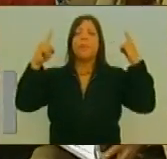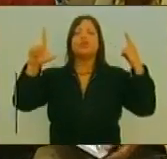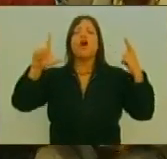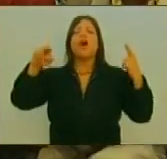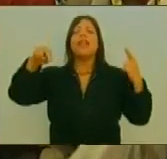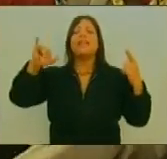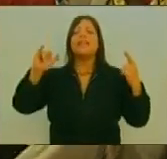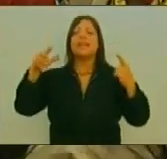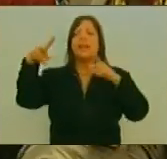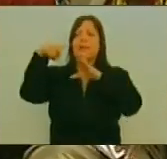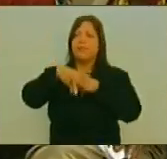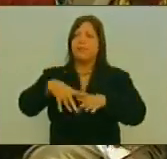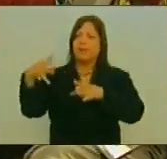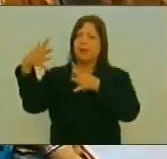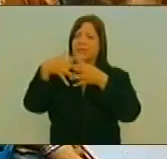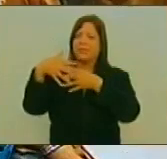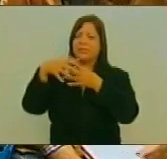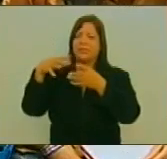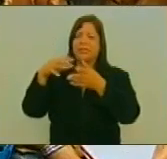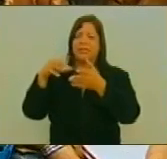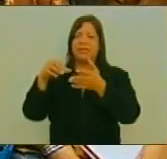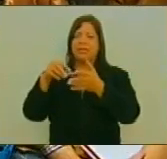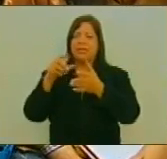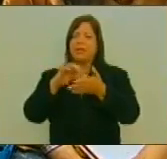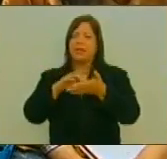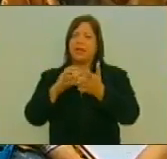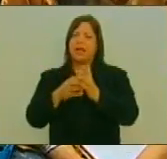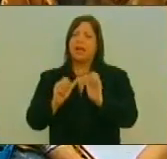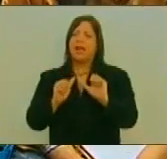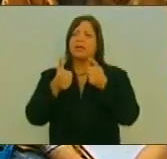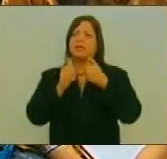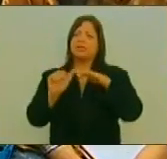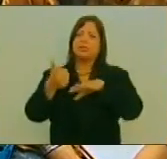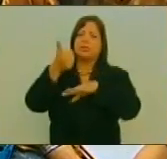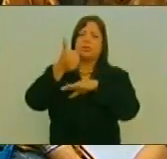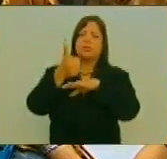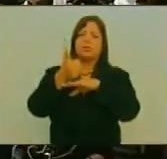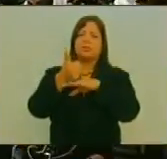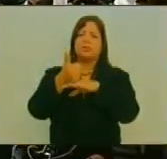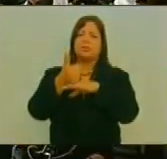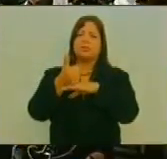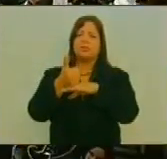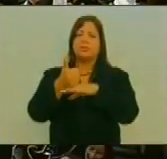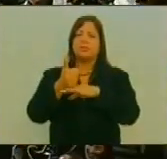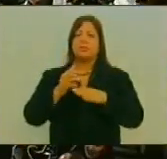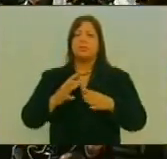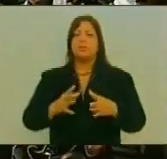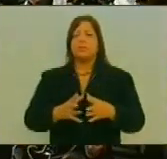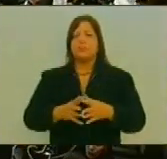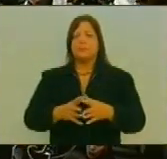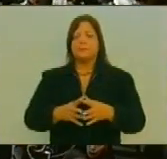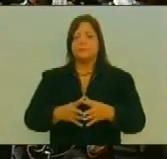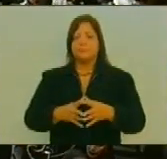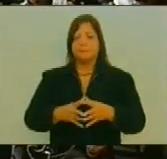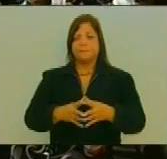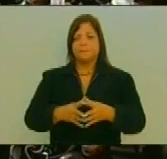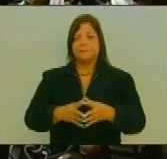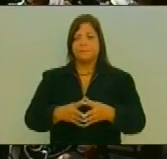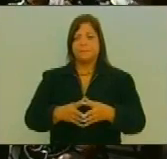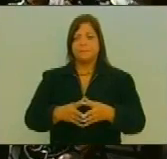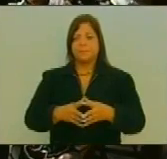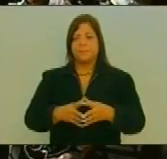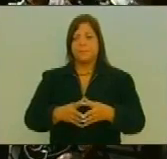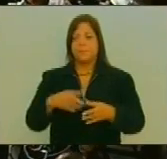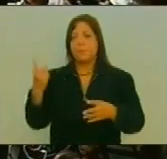imperialismo Era la fase Superior Del capitalismo Y es la fase Superior No